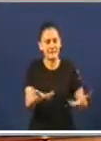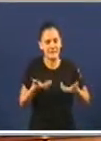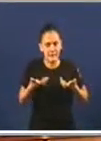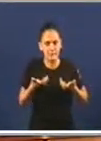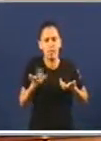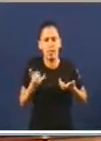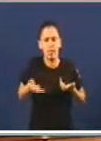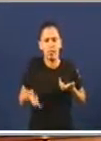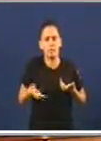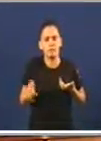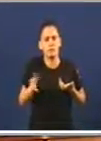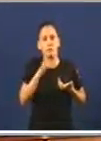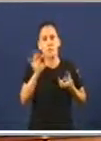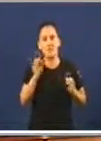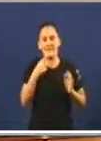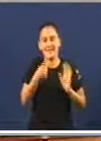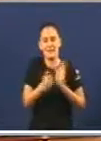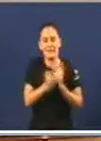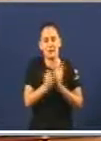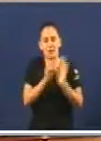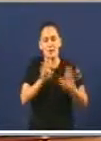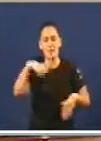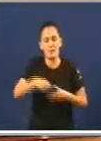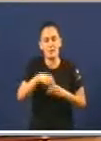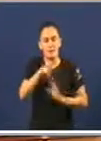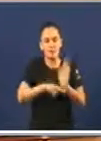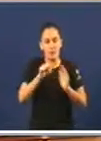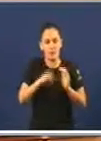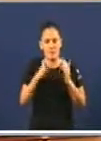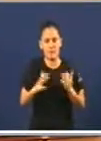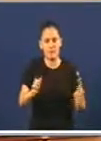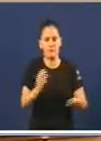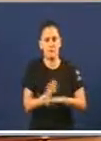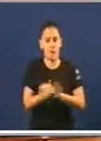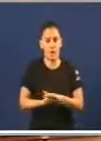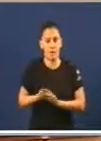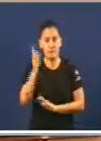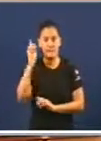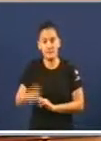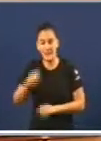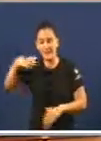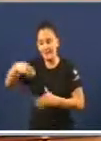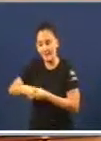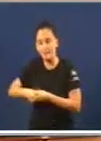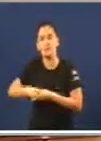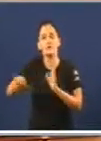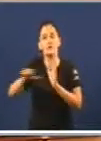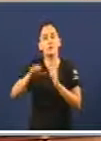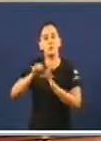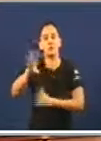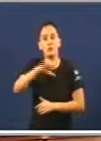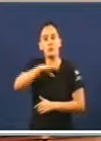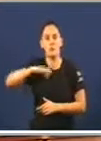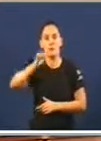dereito o aveiro do artigo 9 no regulamento desta Cámara e en amparo do propio contido do Estatuto de